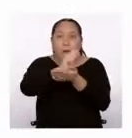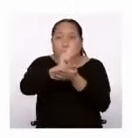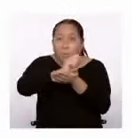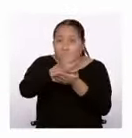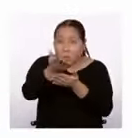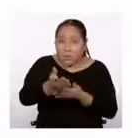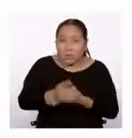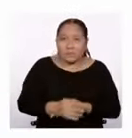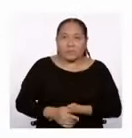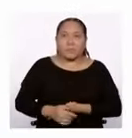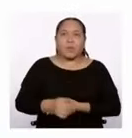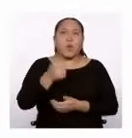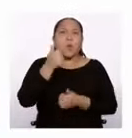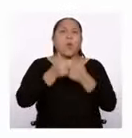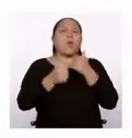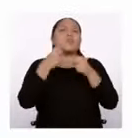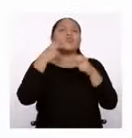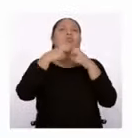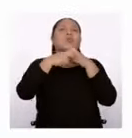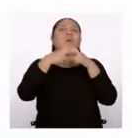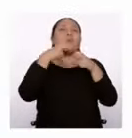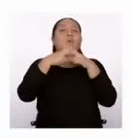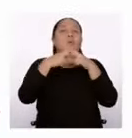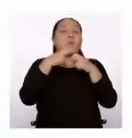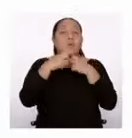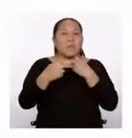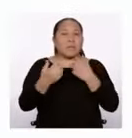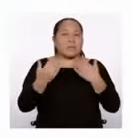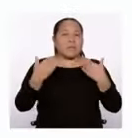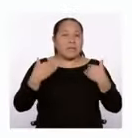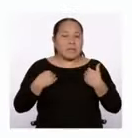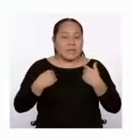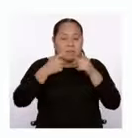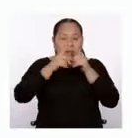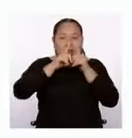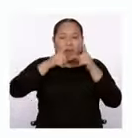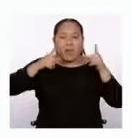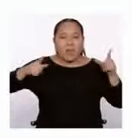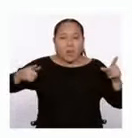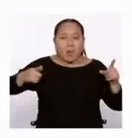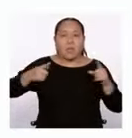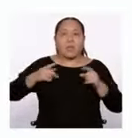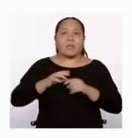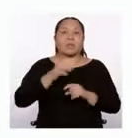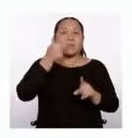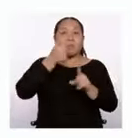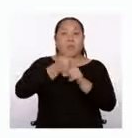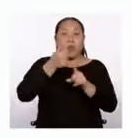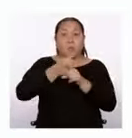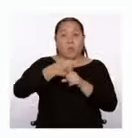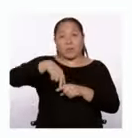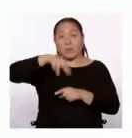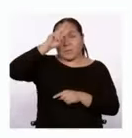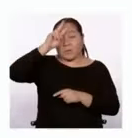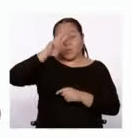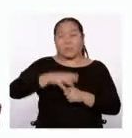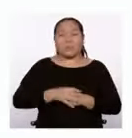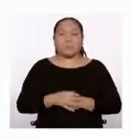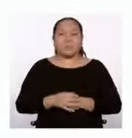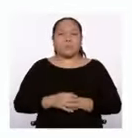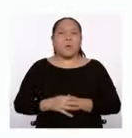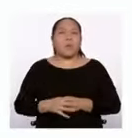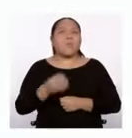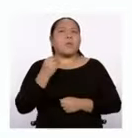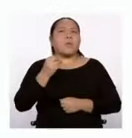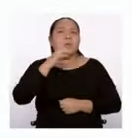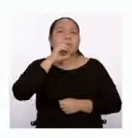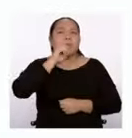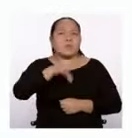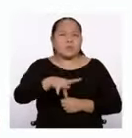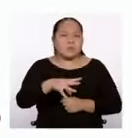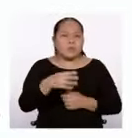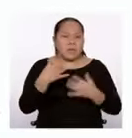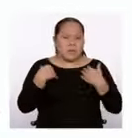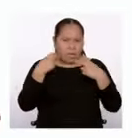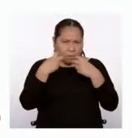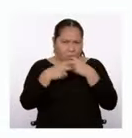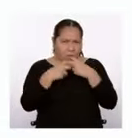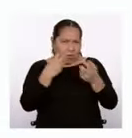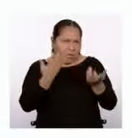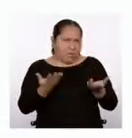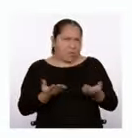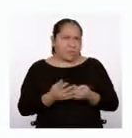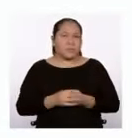¿Cuáles son los problemas que enfrentan las lenguas originarias? ¿Por qué decimos que están en problemas?